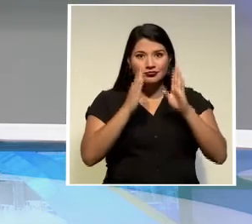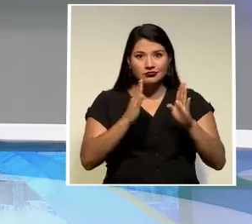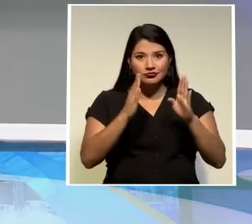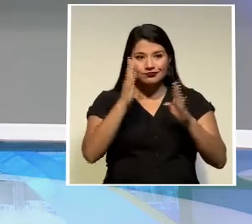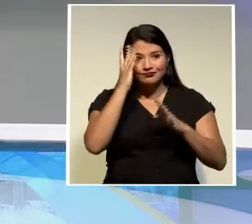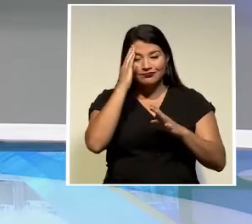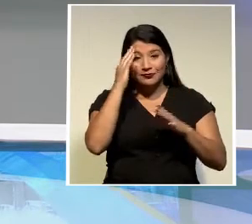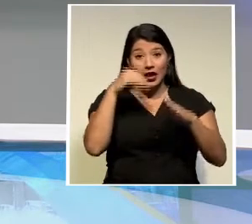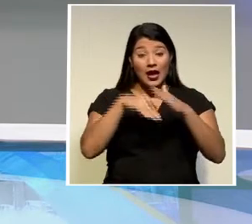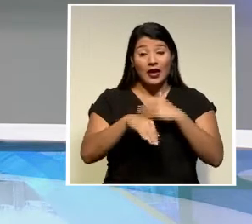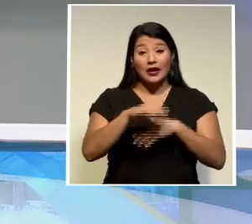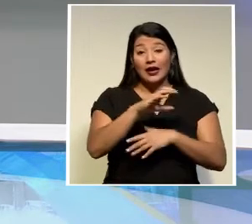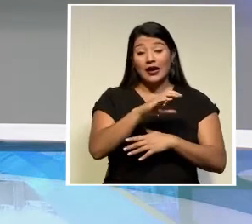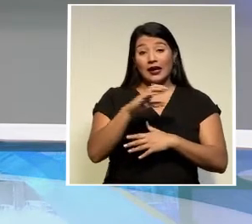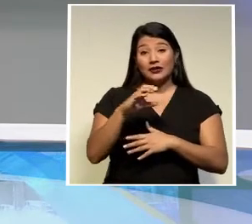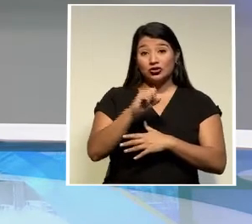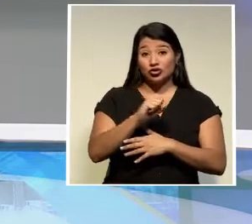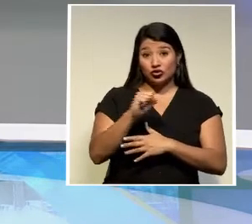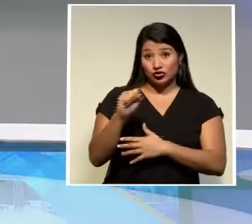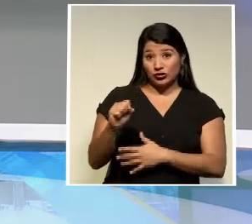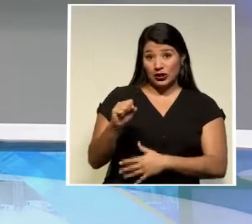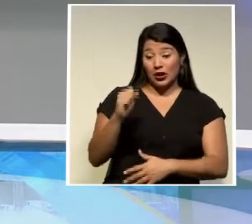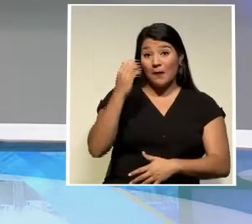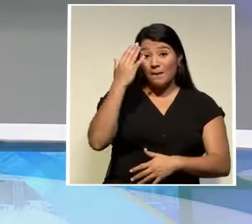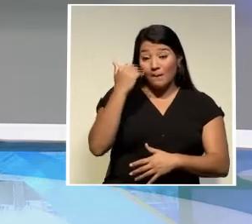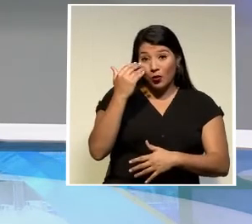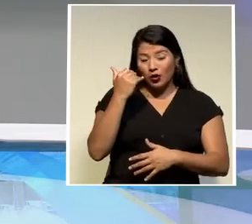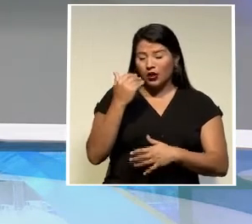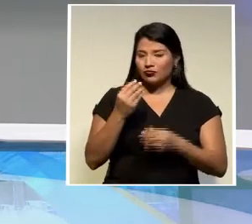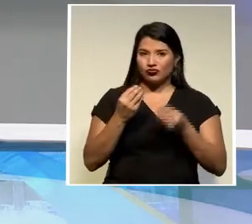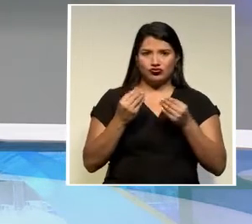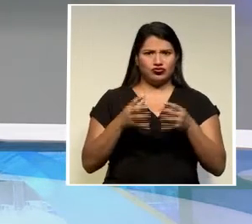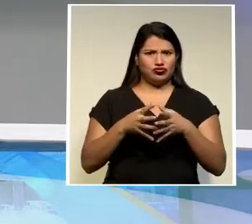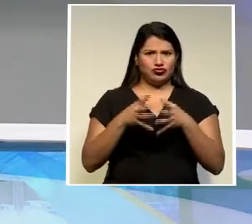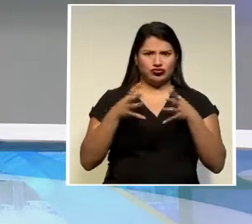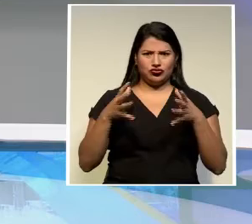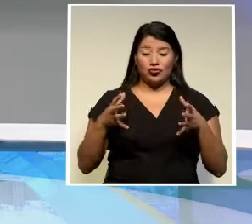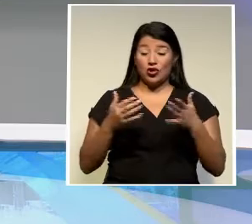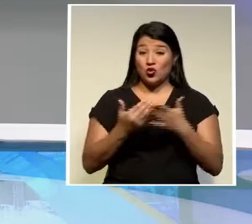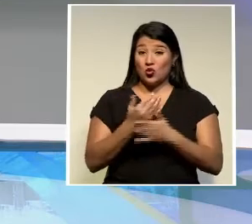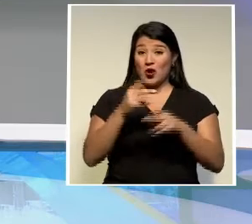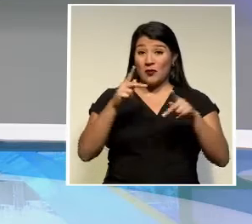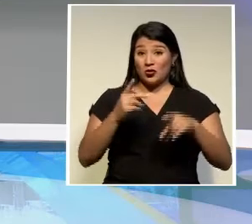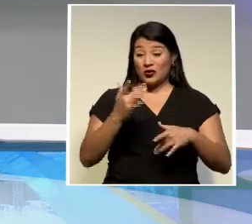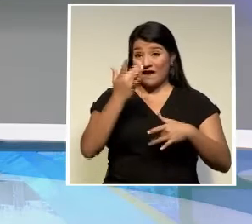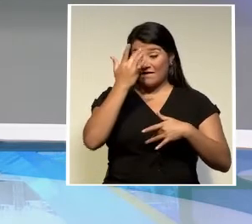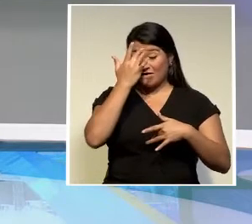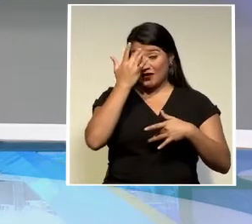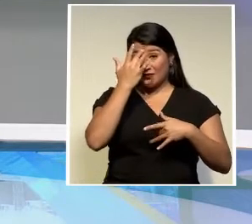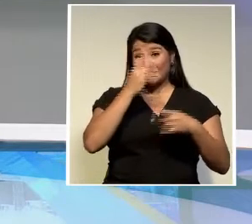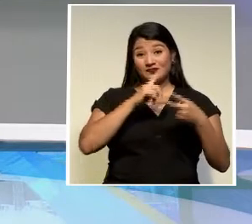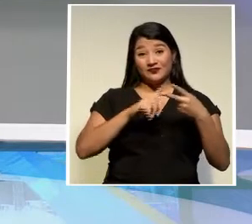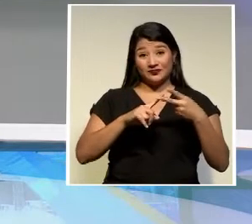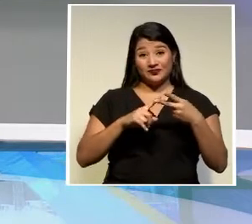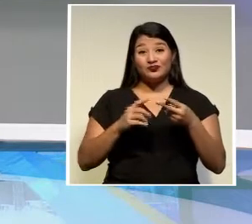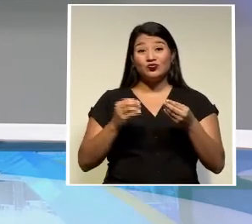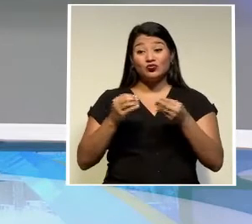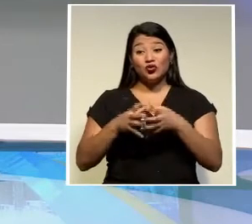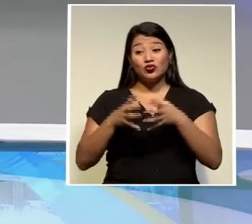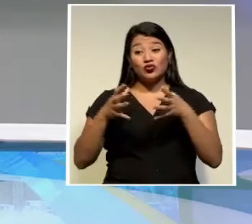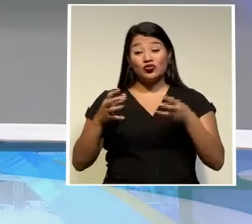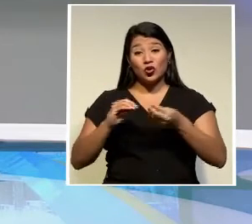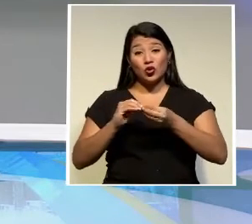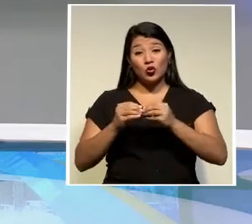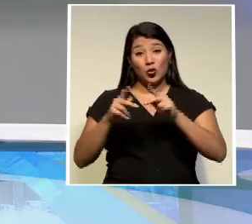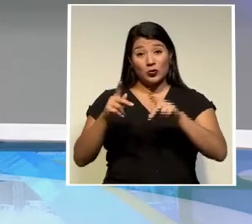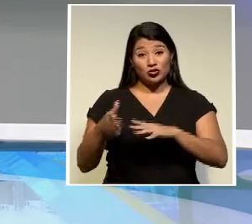costarricense del Seguro Social debido al enorme aumento de nuevos casos y de fallecimientos Solo